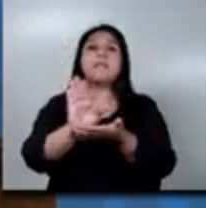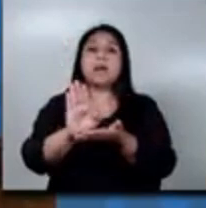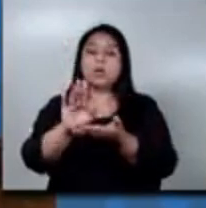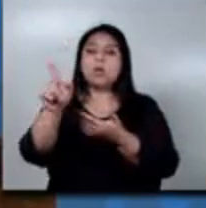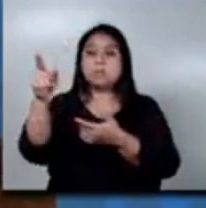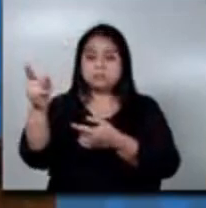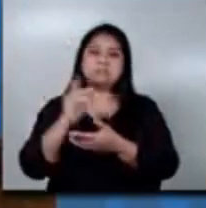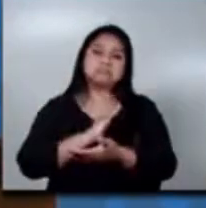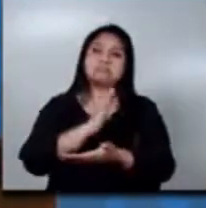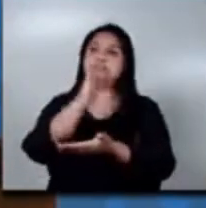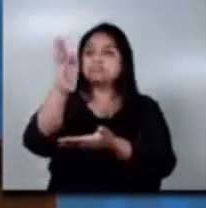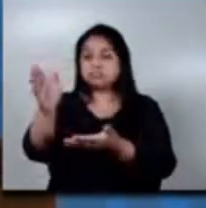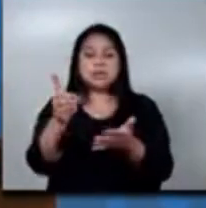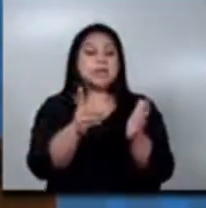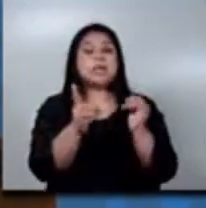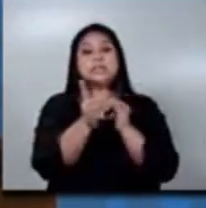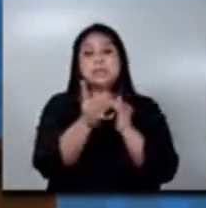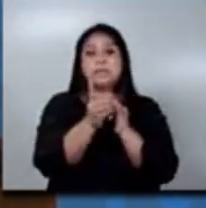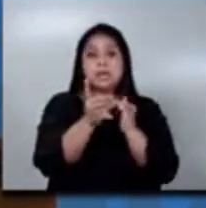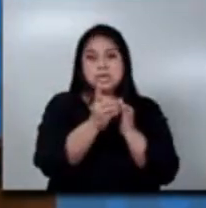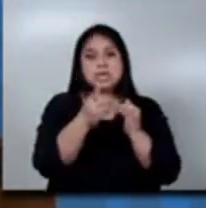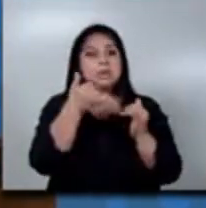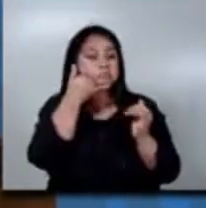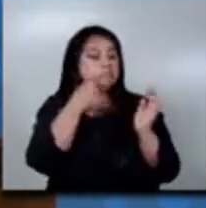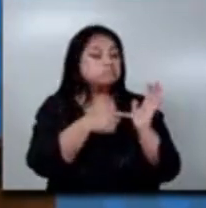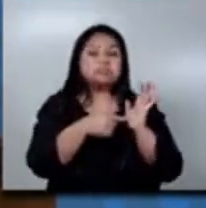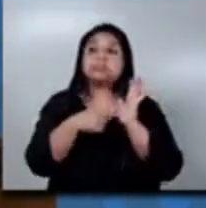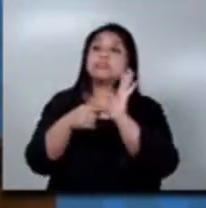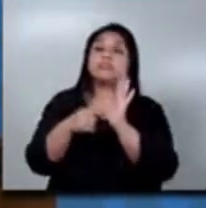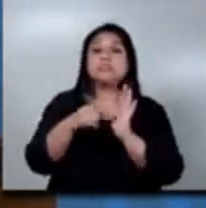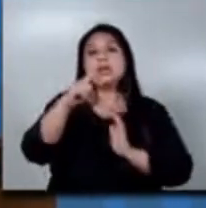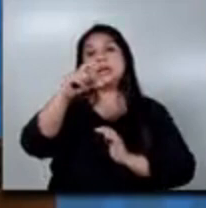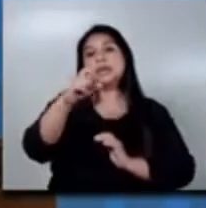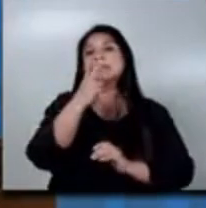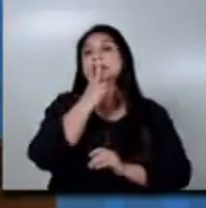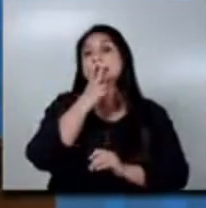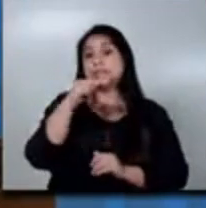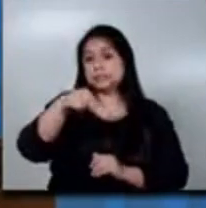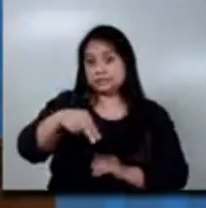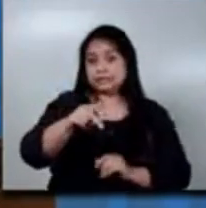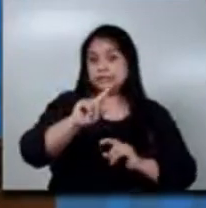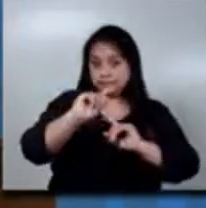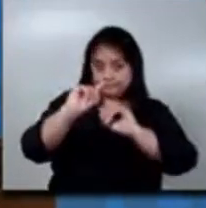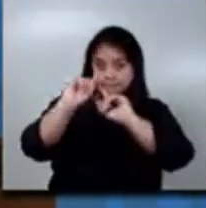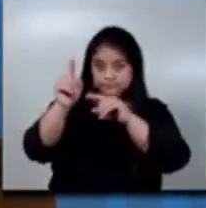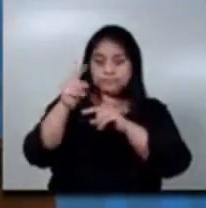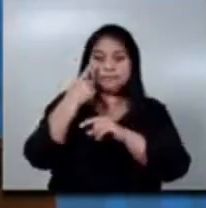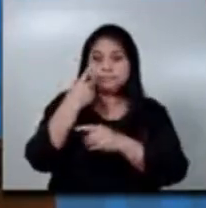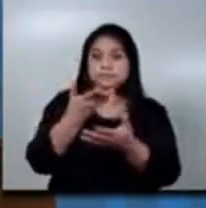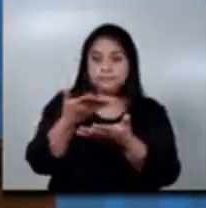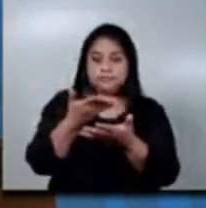agencia bancaria, en este caso del Crédito Hipotecario Nacional, que es nuestra contraparte y con quien contratamos este servicio,